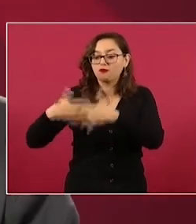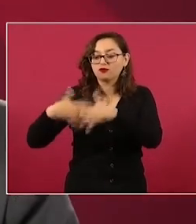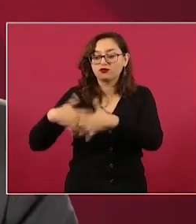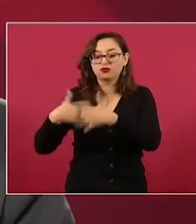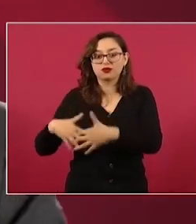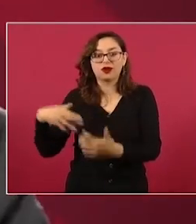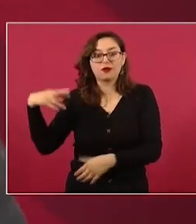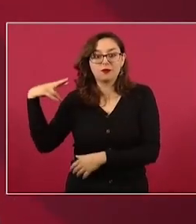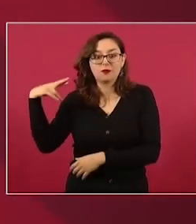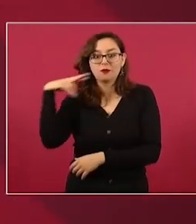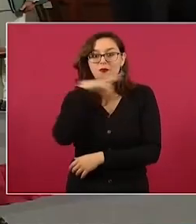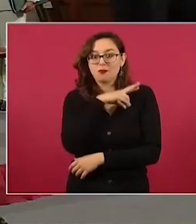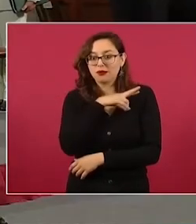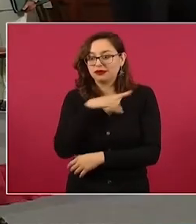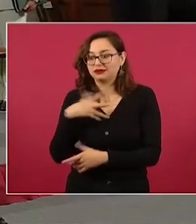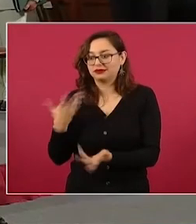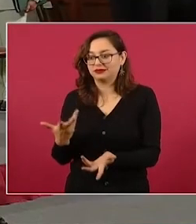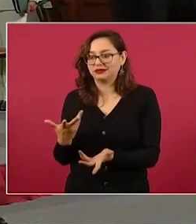Por ejemplo, el aeropuerto,